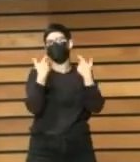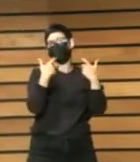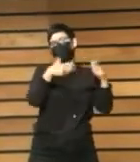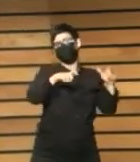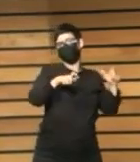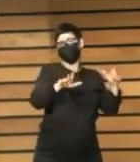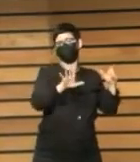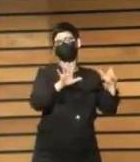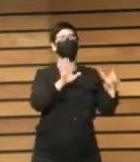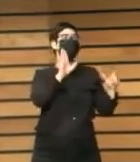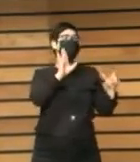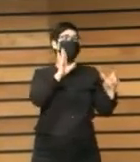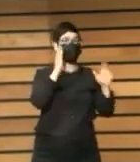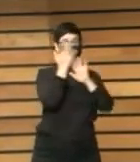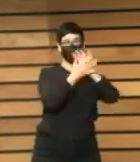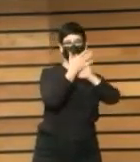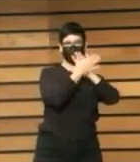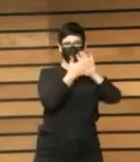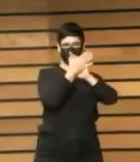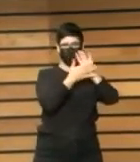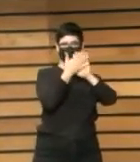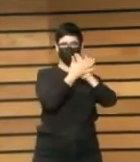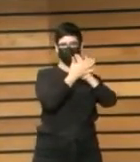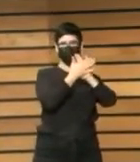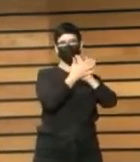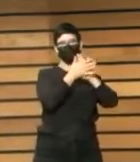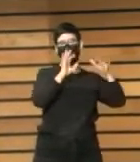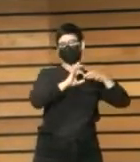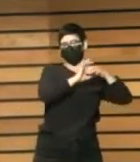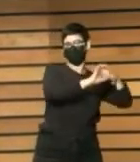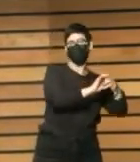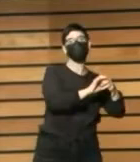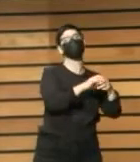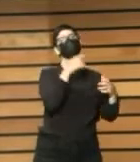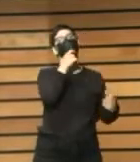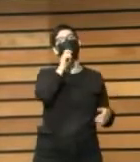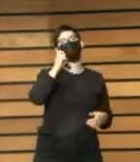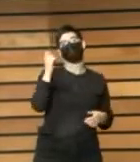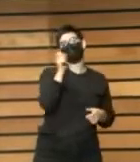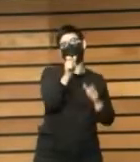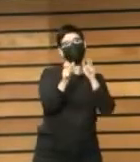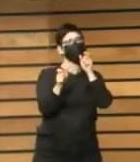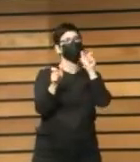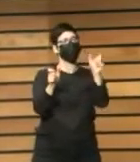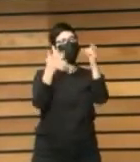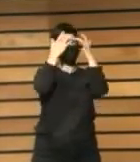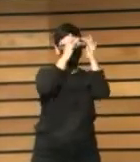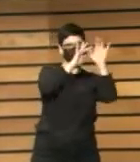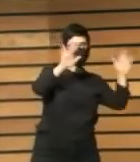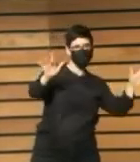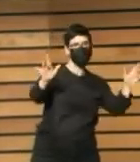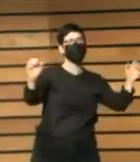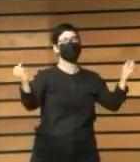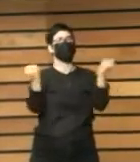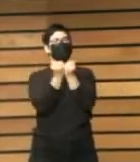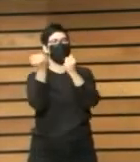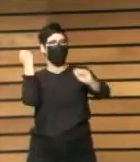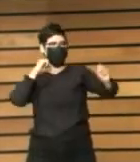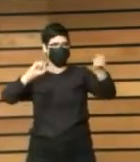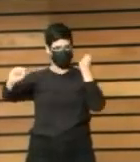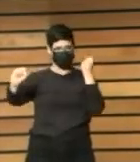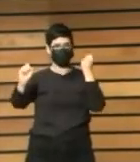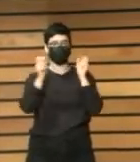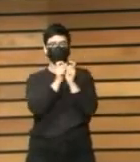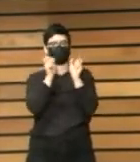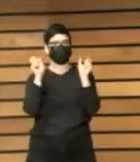antes nosotros hemos manejado esos dos términos ¿no? el término de la sensibilización y de la acción es decir ¿qué podemos hacer o qué